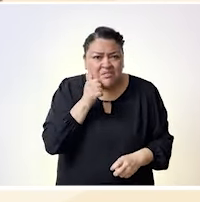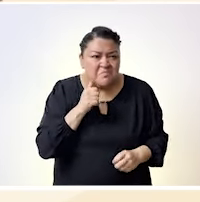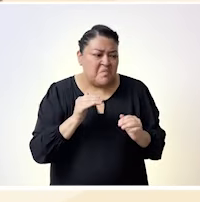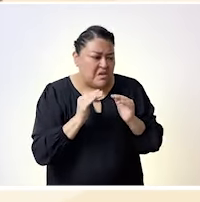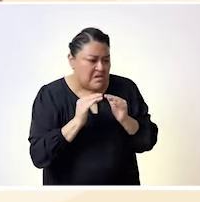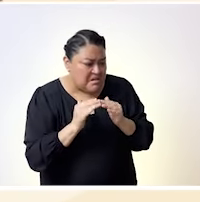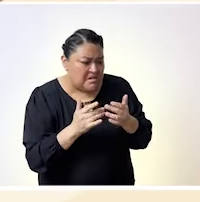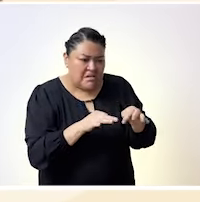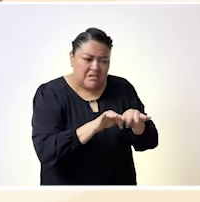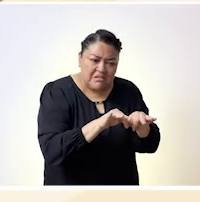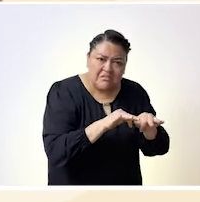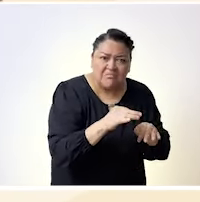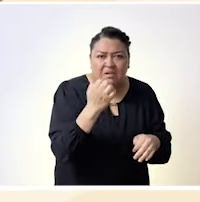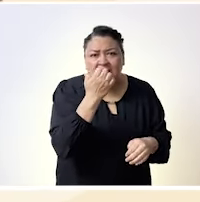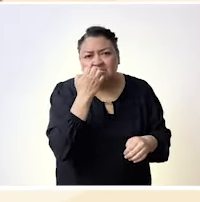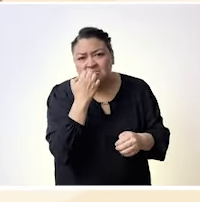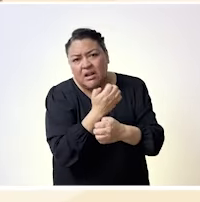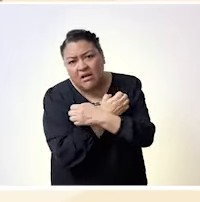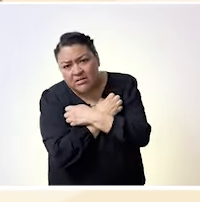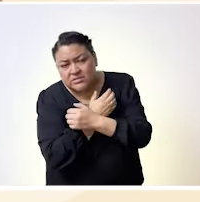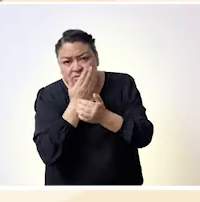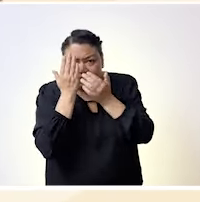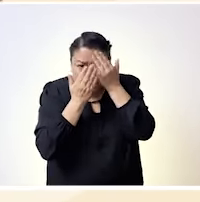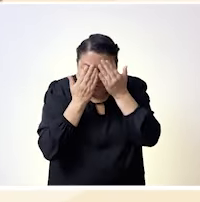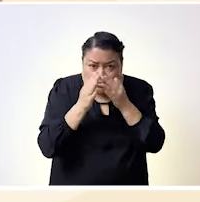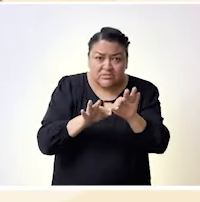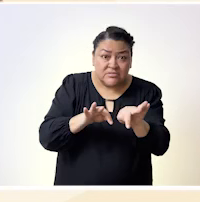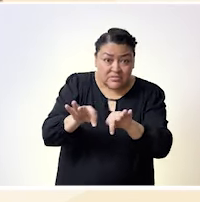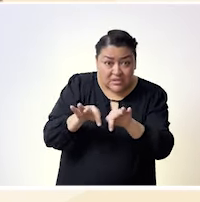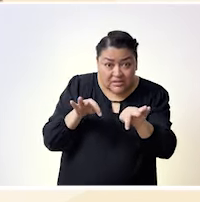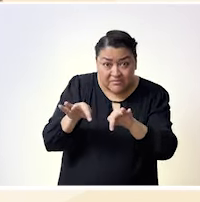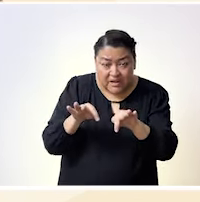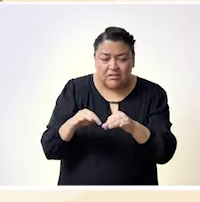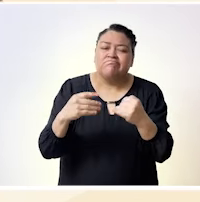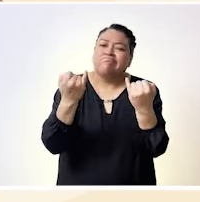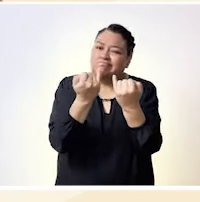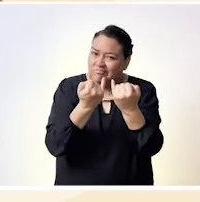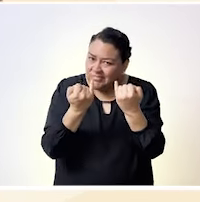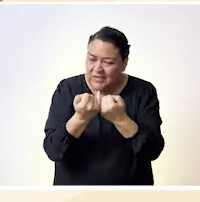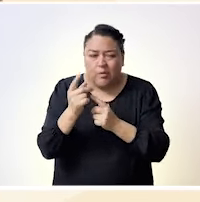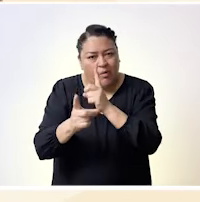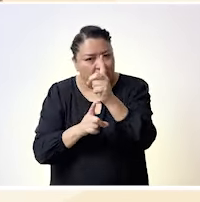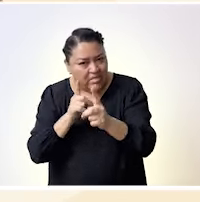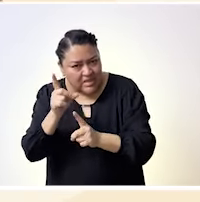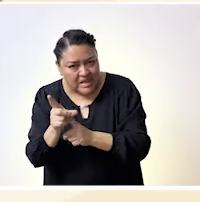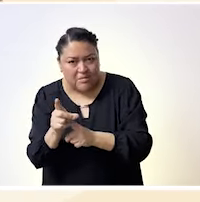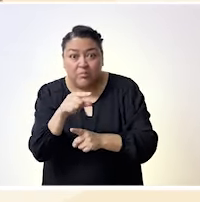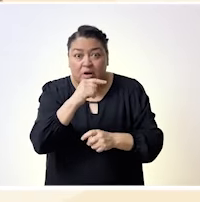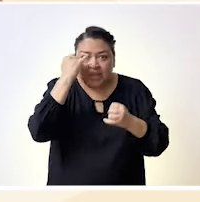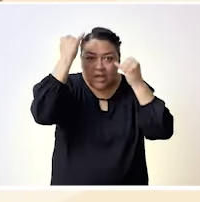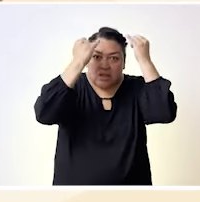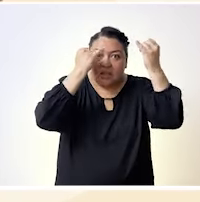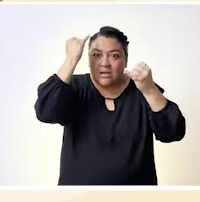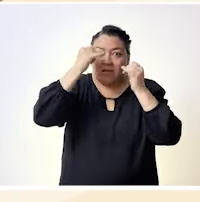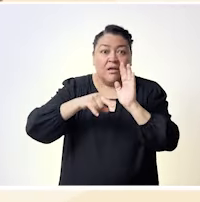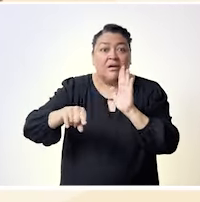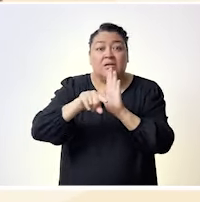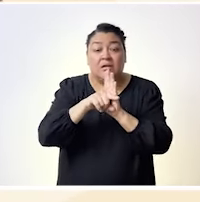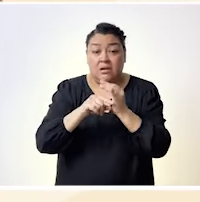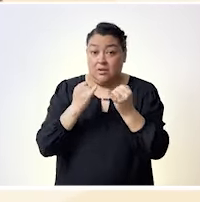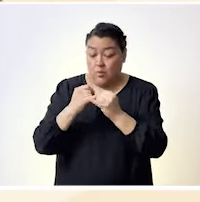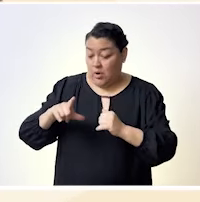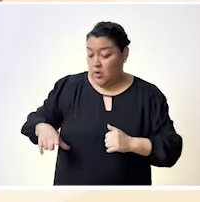como el espacio público, el educativo, un entorno laboral, en el ámbito deportivo, en la toma de